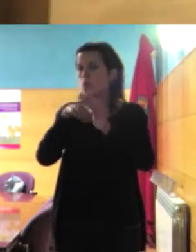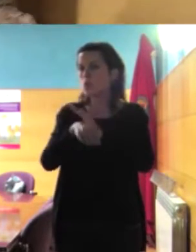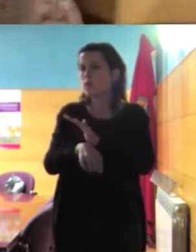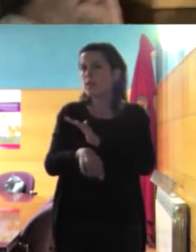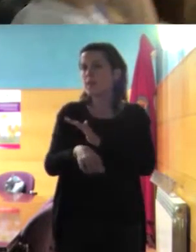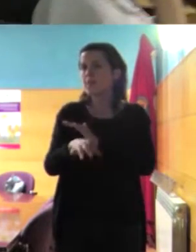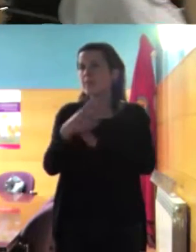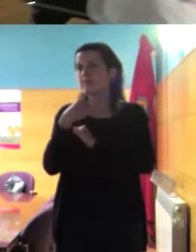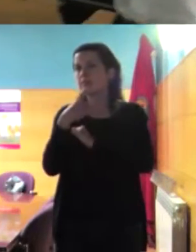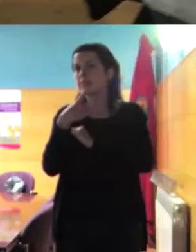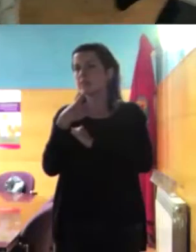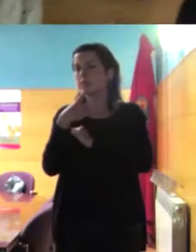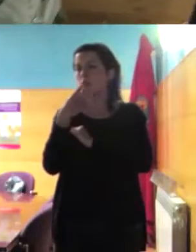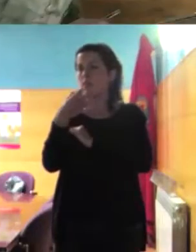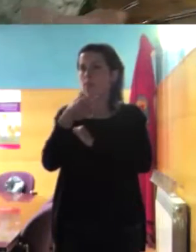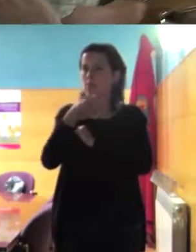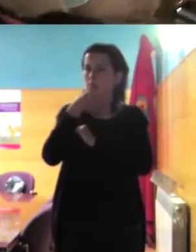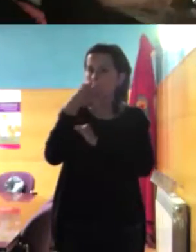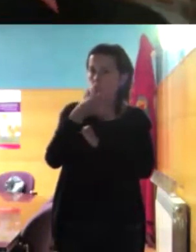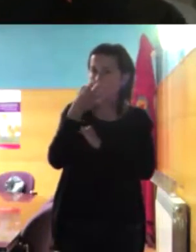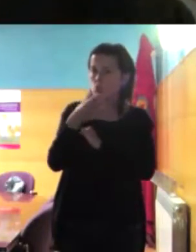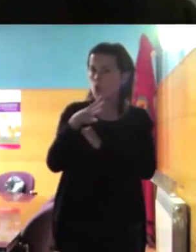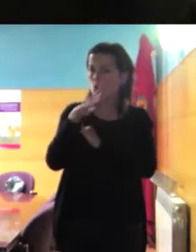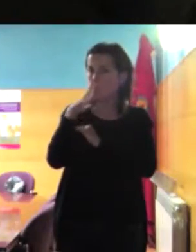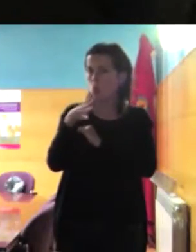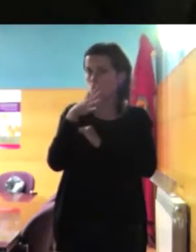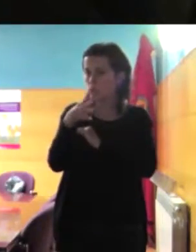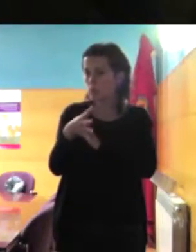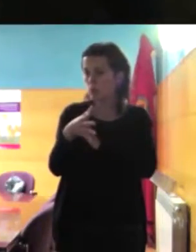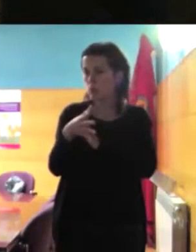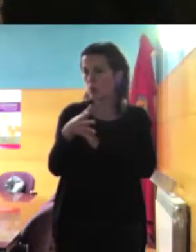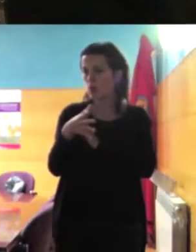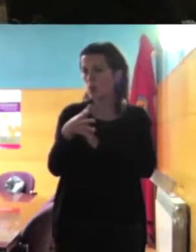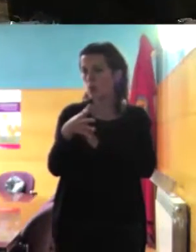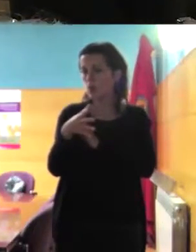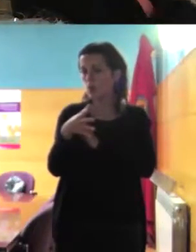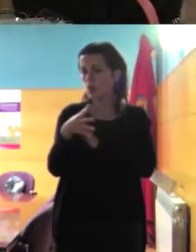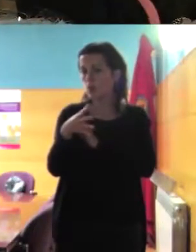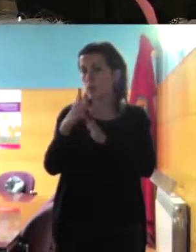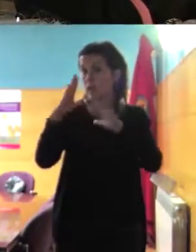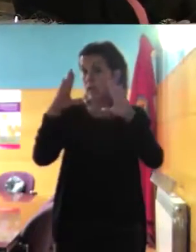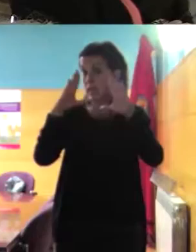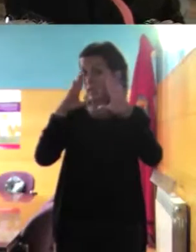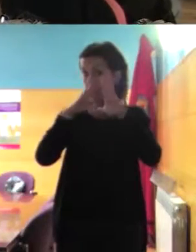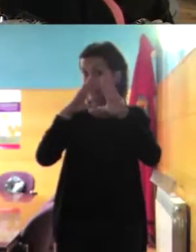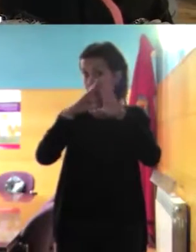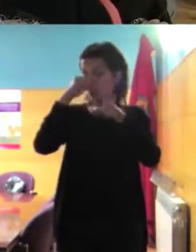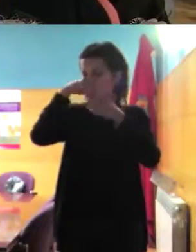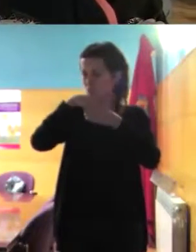bueno digamos dominante o dentro del feminismo en relación a estos temas